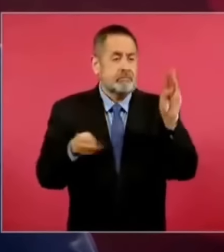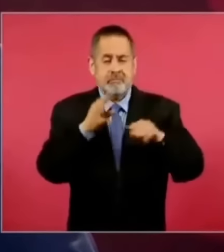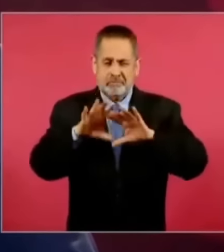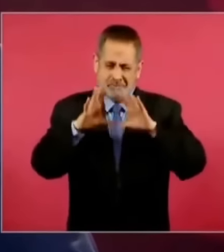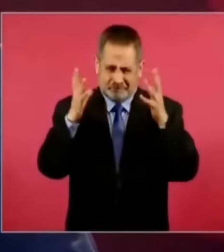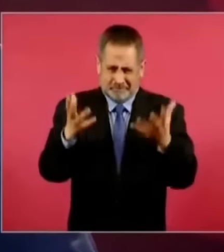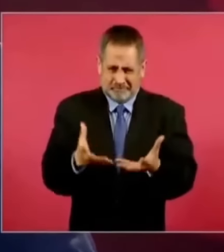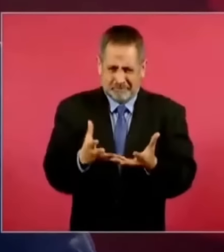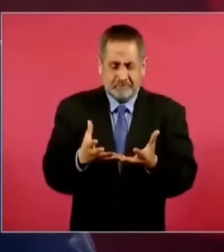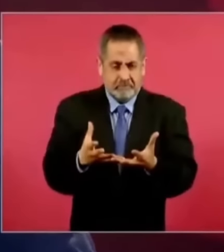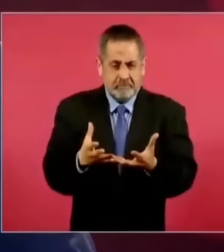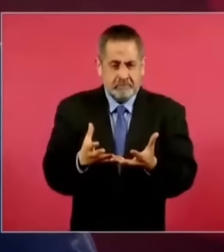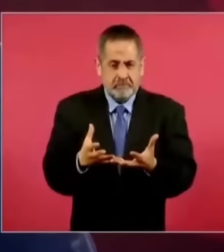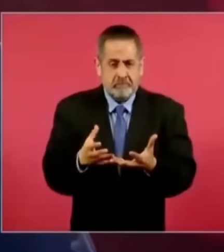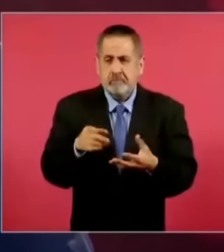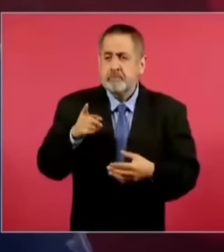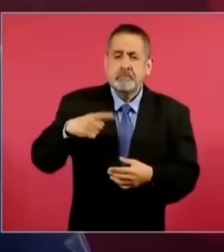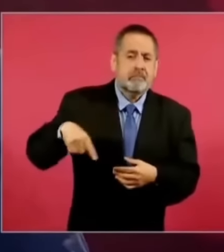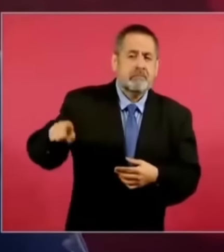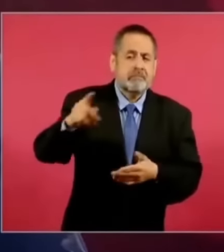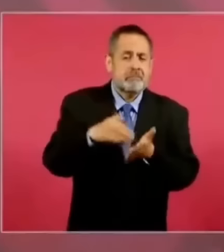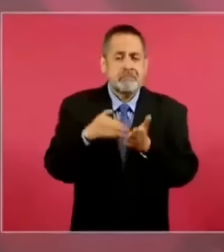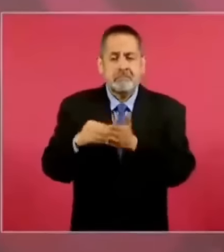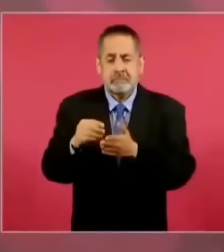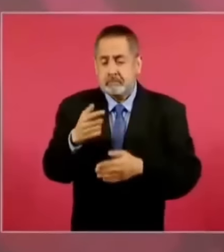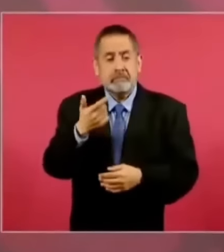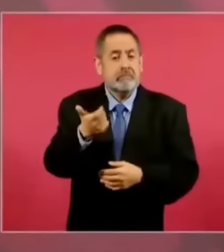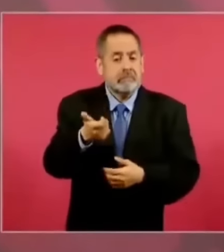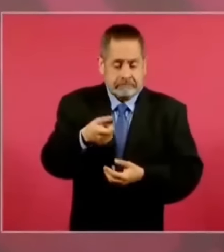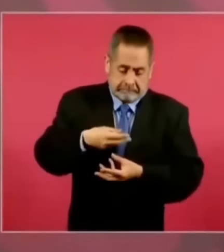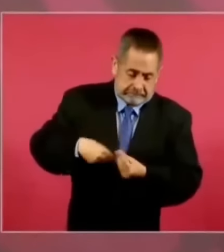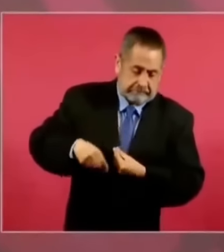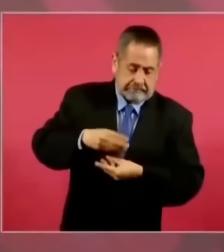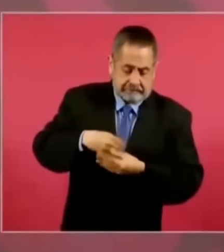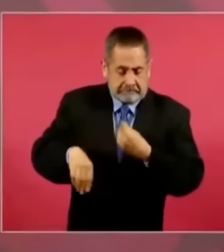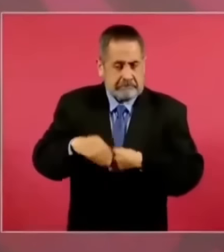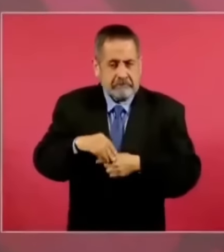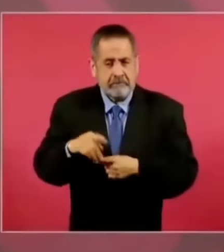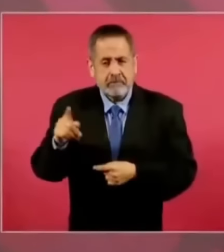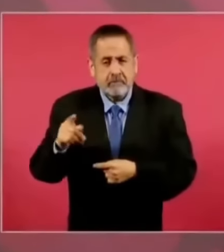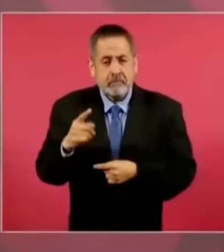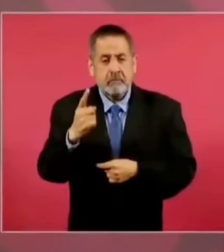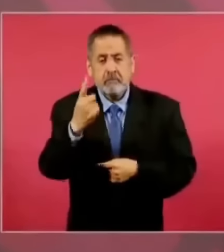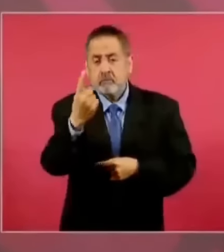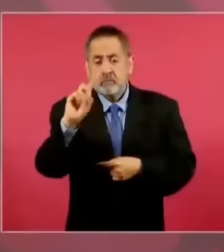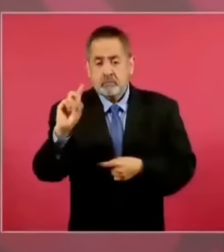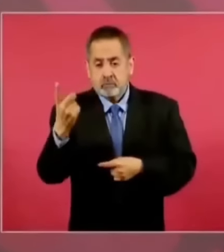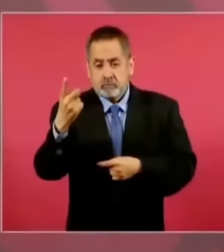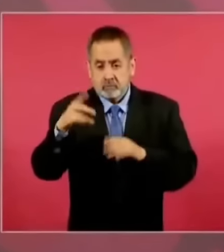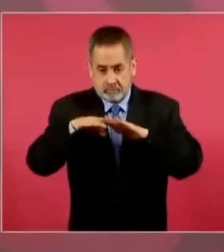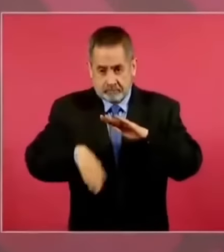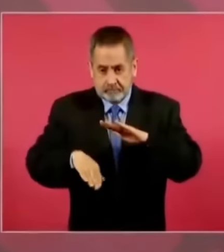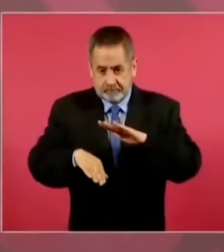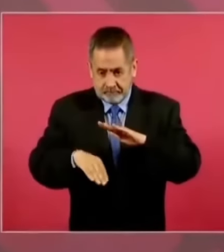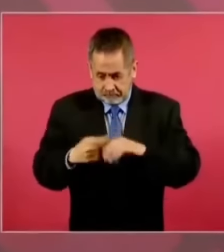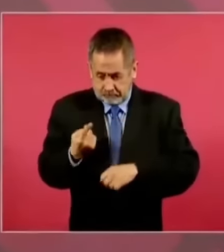que sobreviven con menos de un dólar diario,